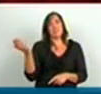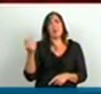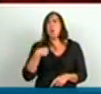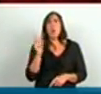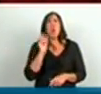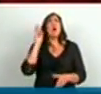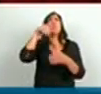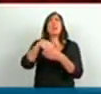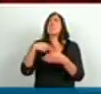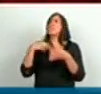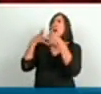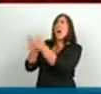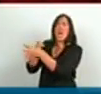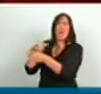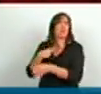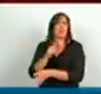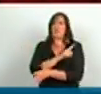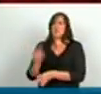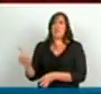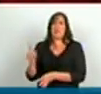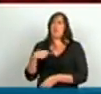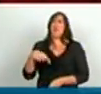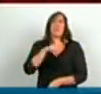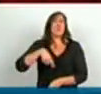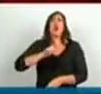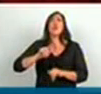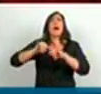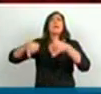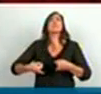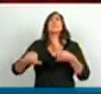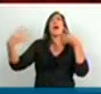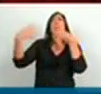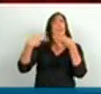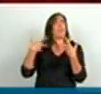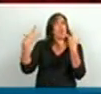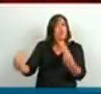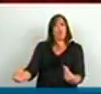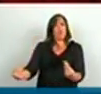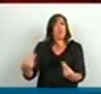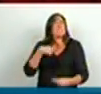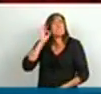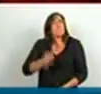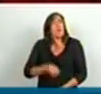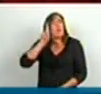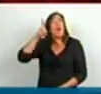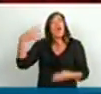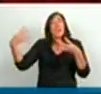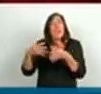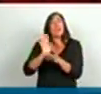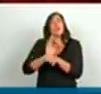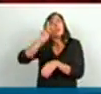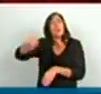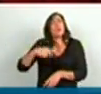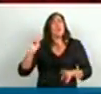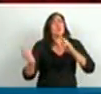no nos van a ver aceptar ninguna guerra, porque sabemos el dolor que trae